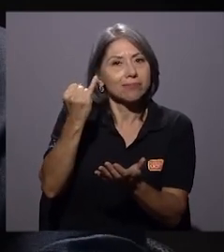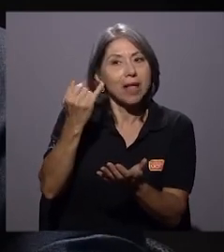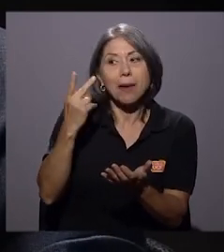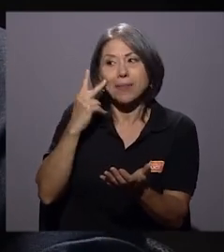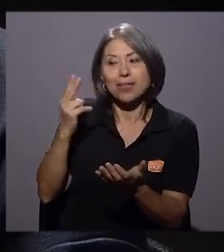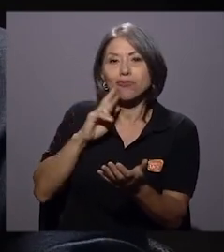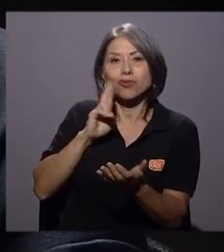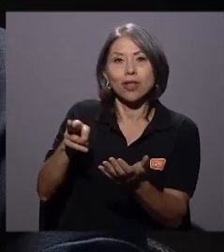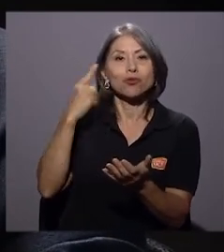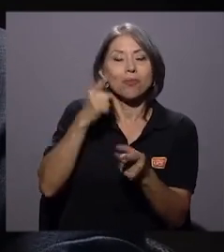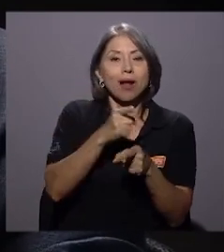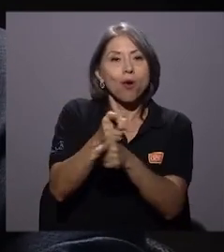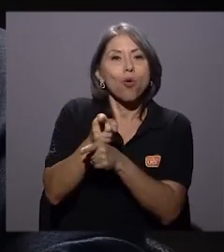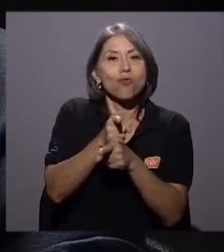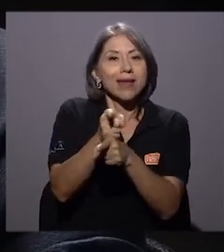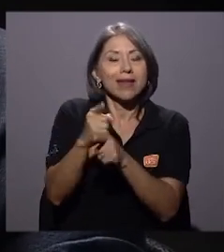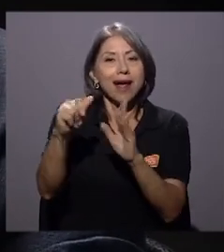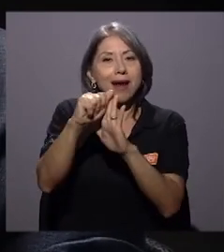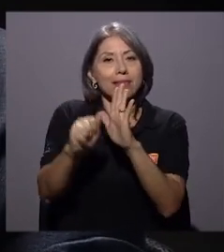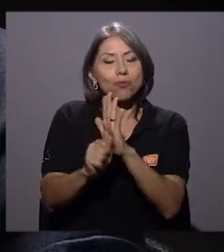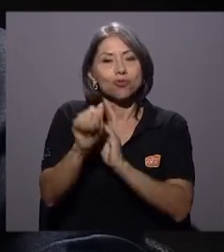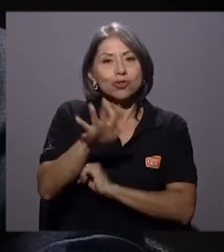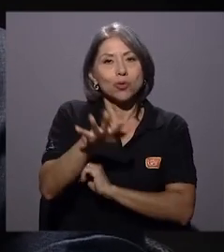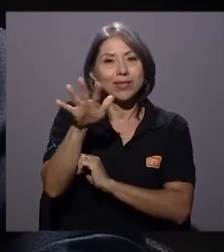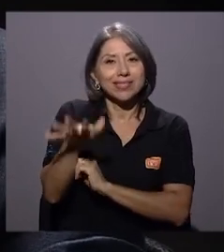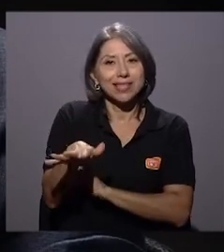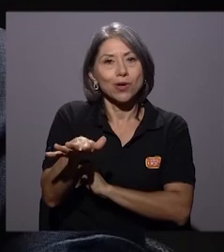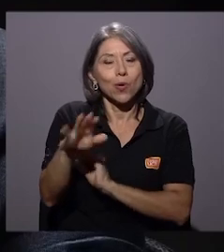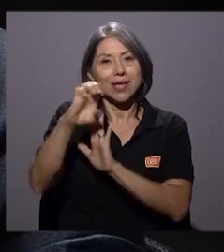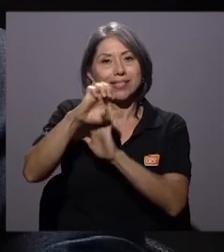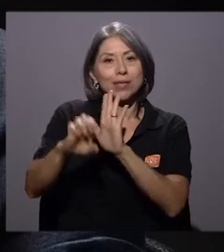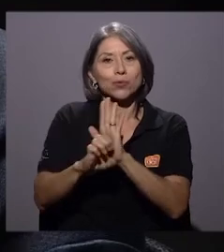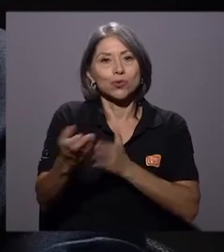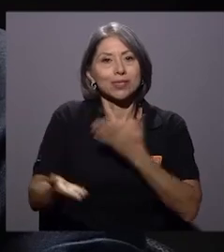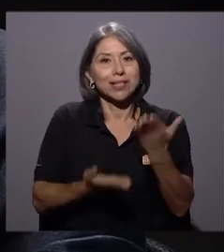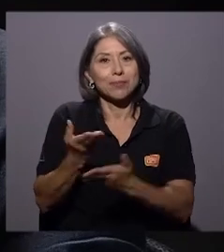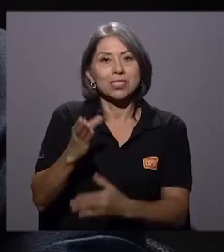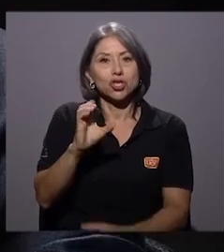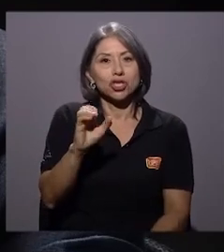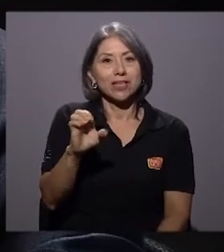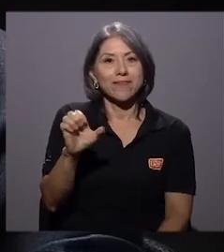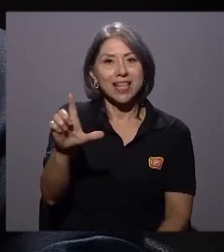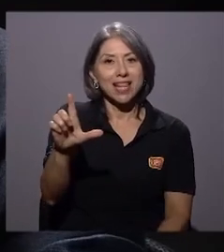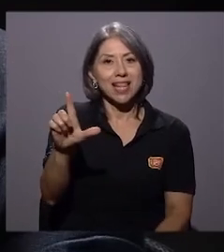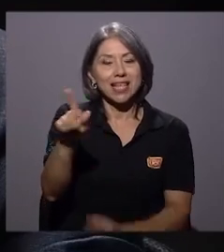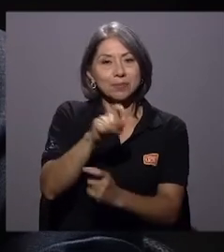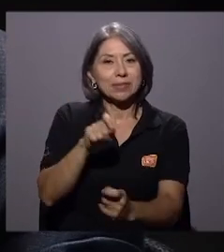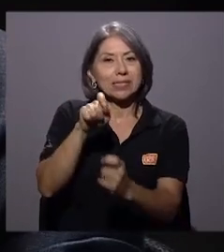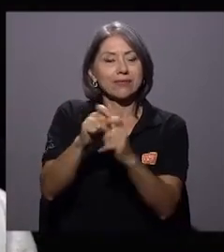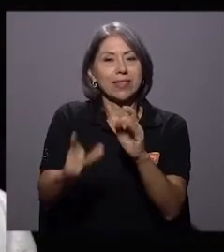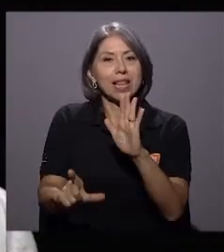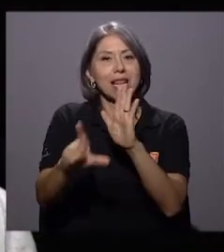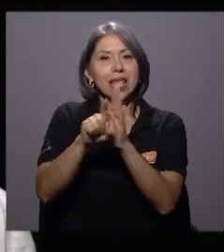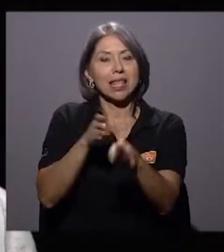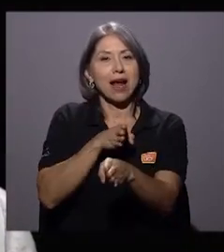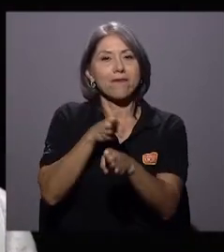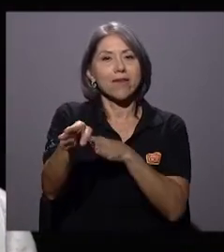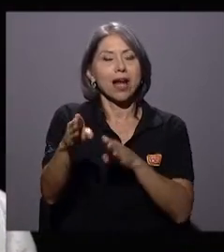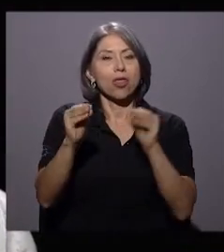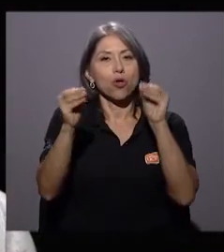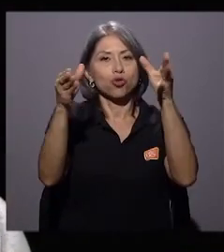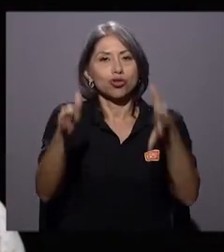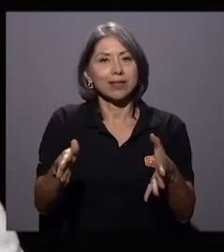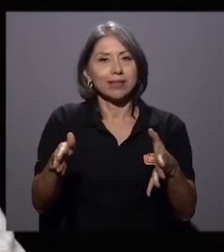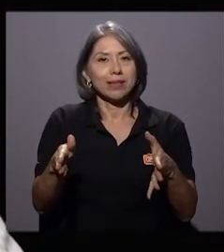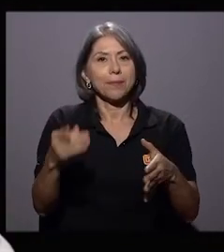el artículo 55 del Estatuto de Servicio Civil, específicamente en la Ley de Carrera Docente, para que en